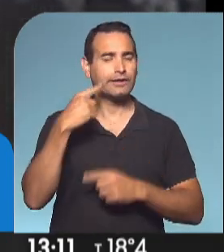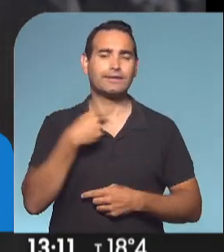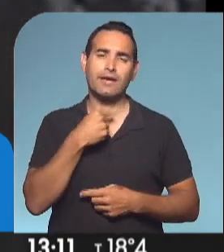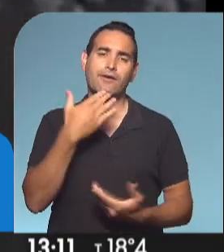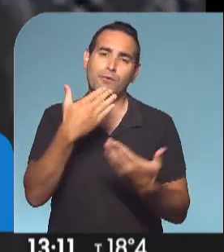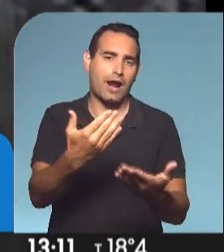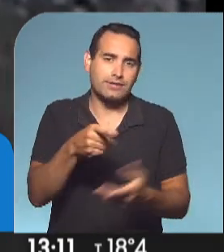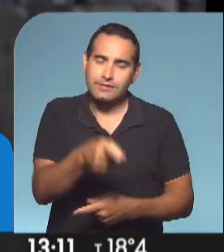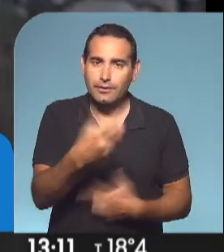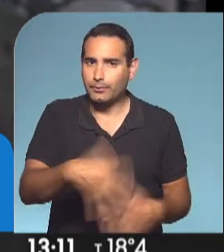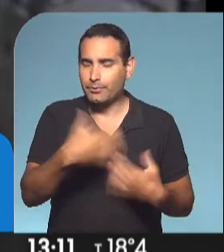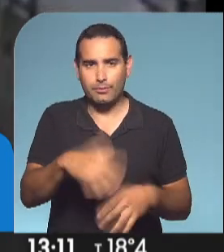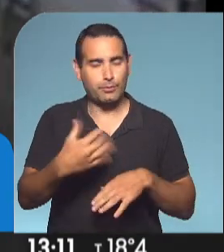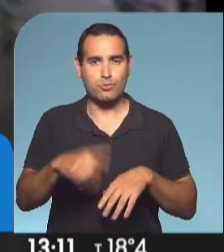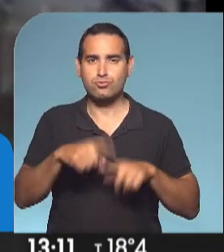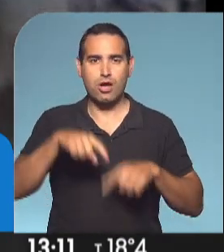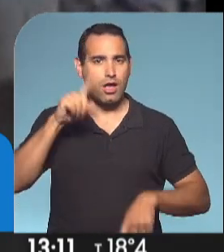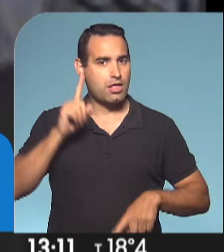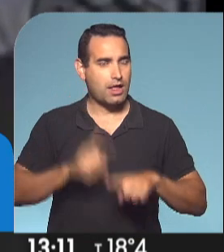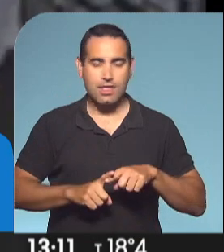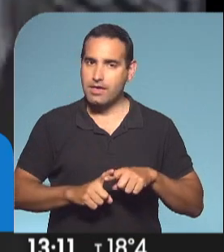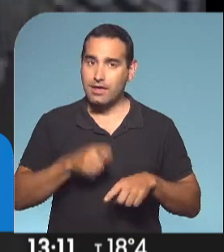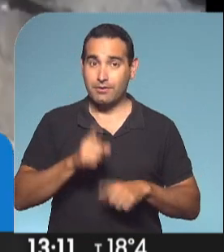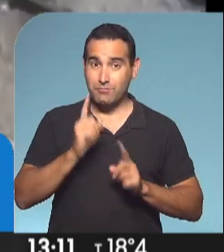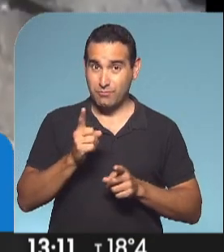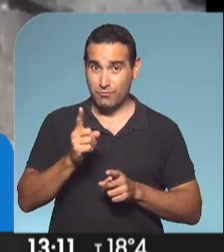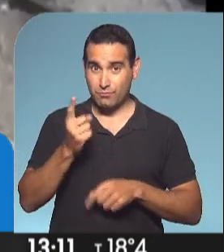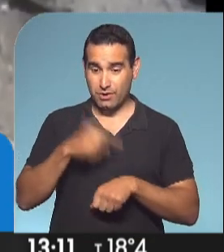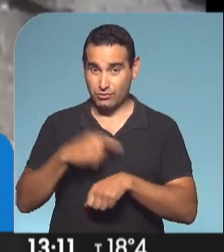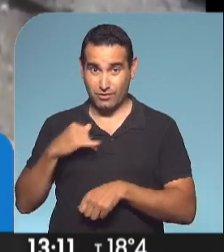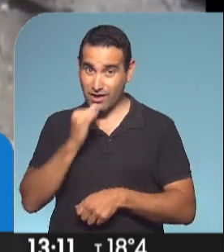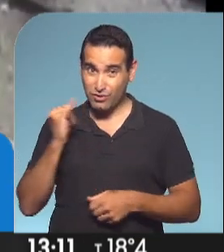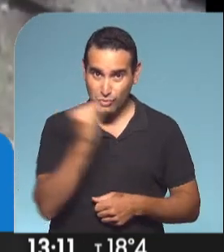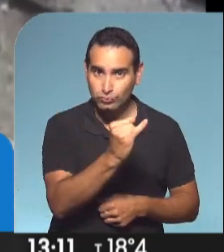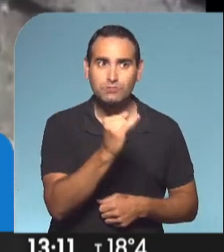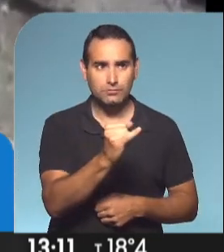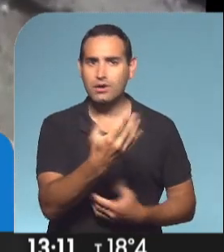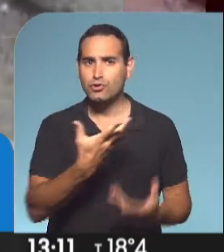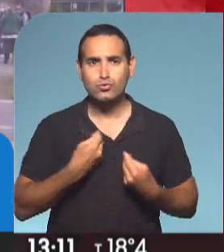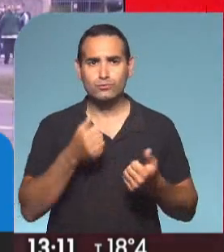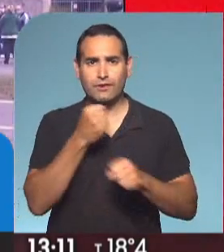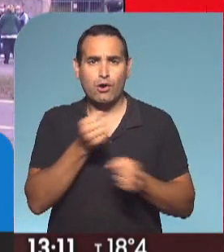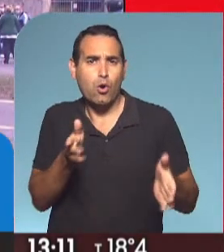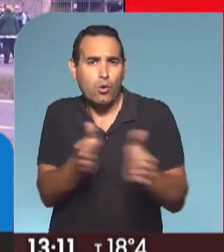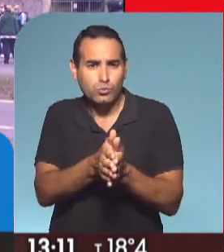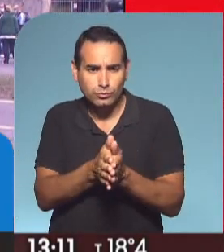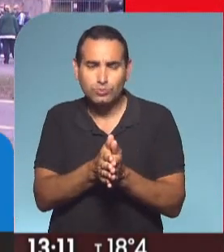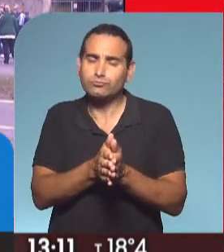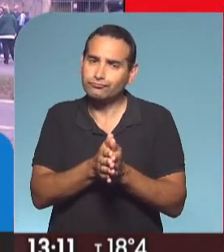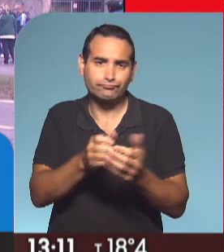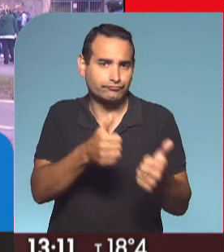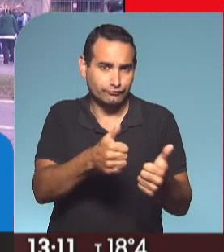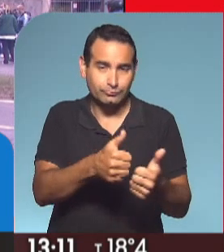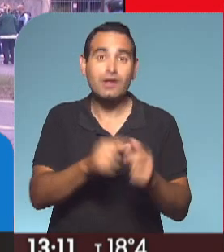está las 24 horas, desde el momento que se radica la denuncia, dándonos las herramientas necesarias para poder trabajar, se